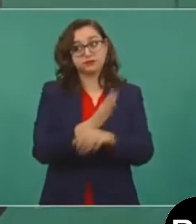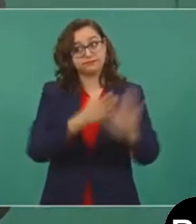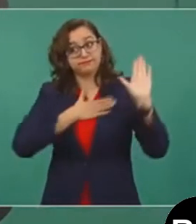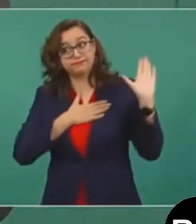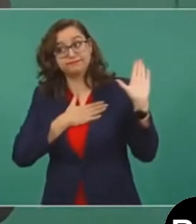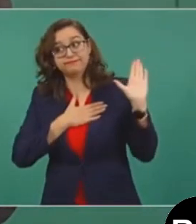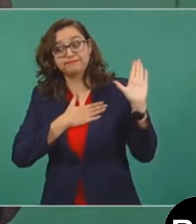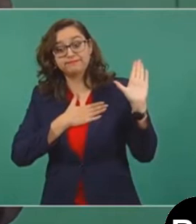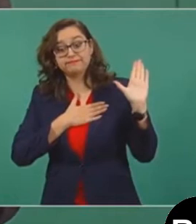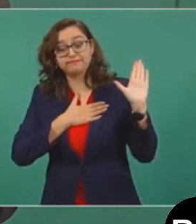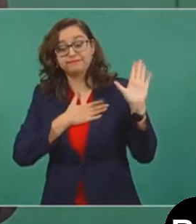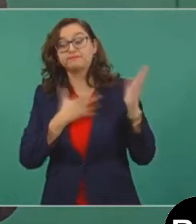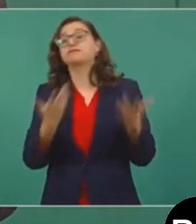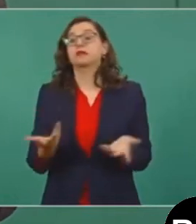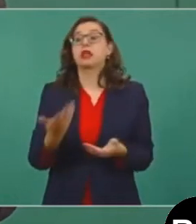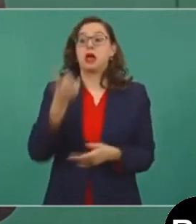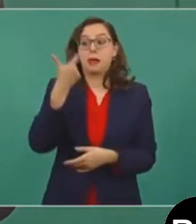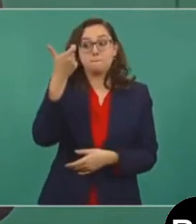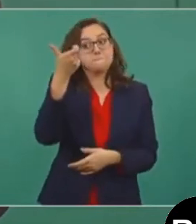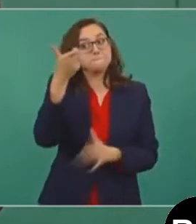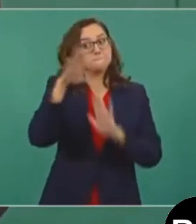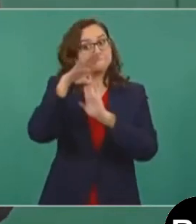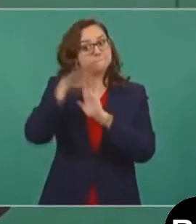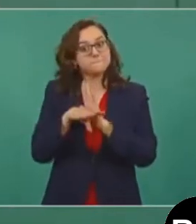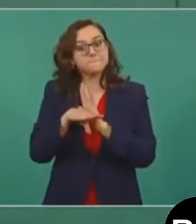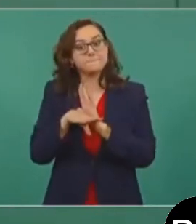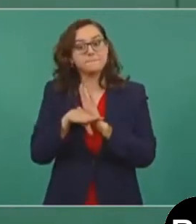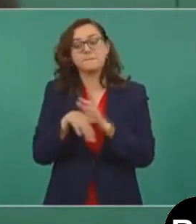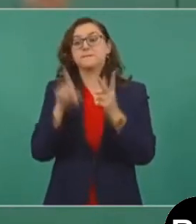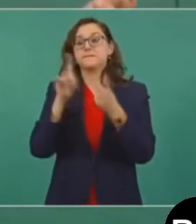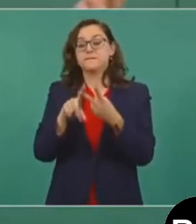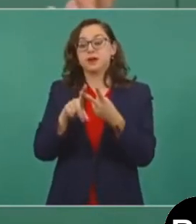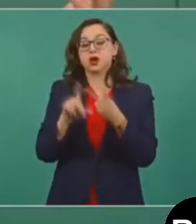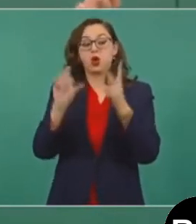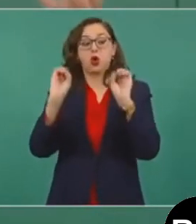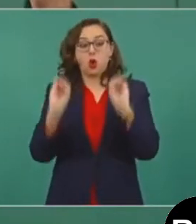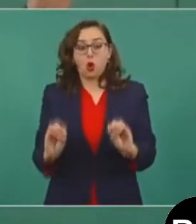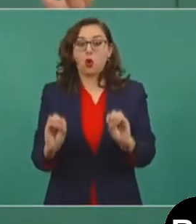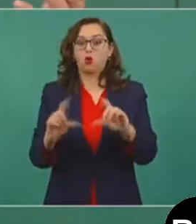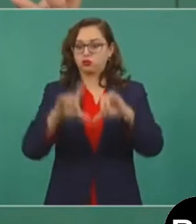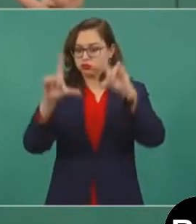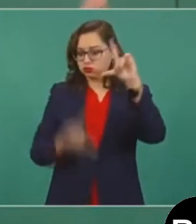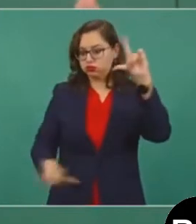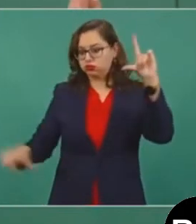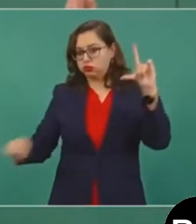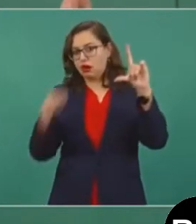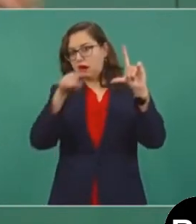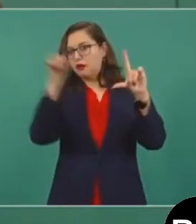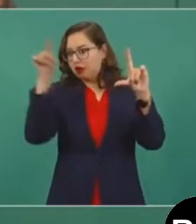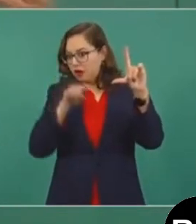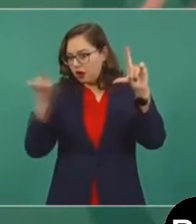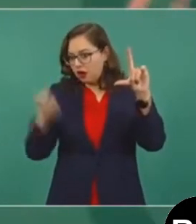en tarifas o ya sea que se amplíe la red